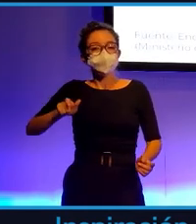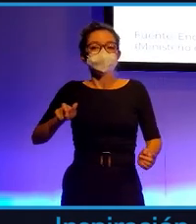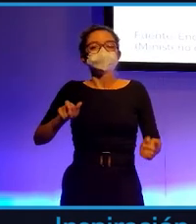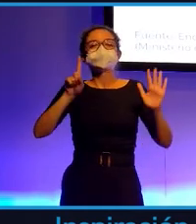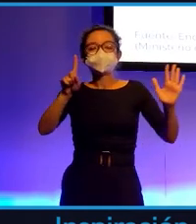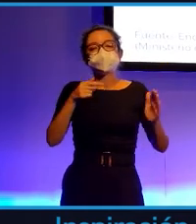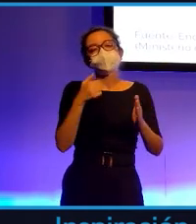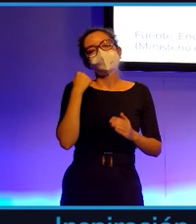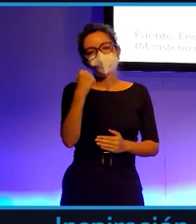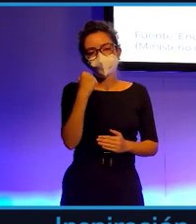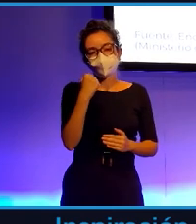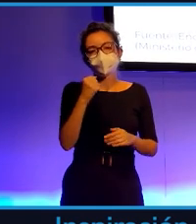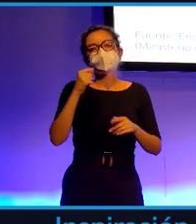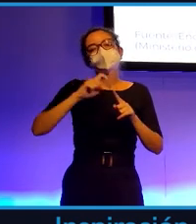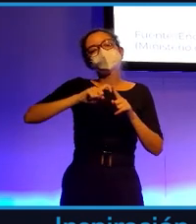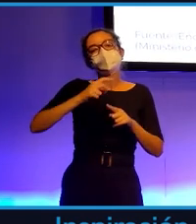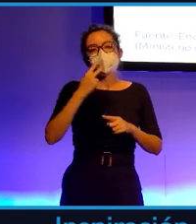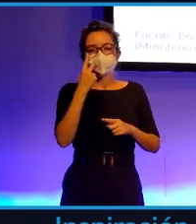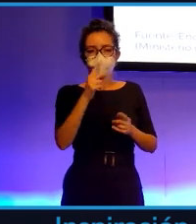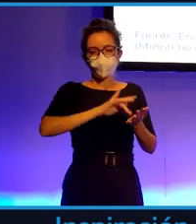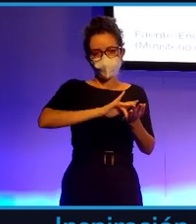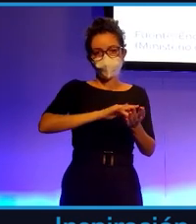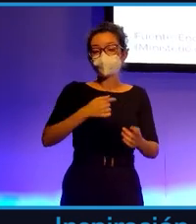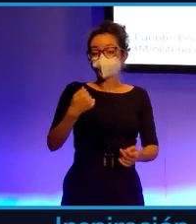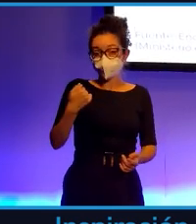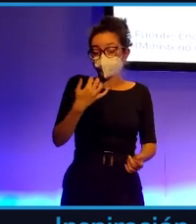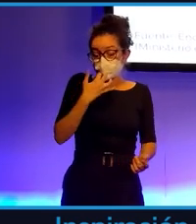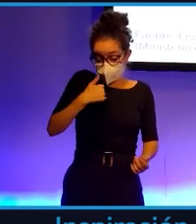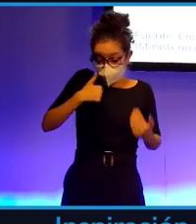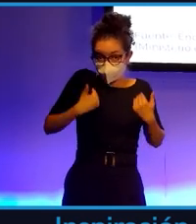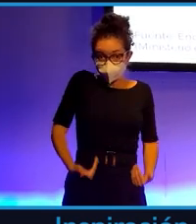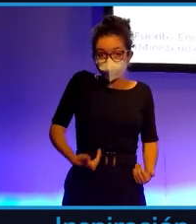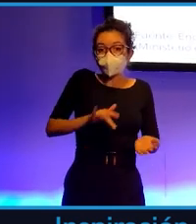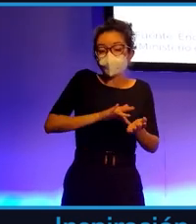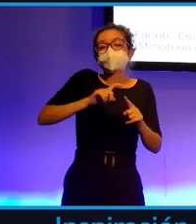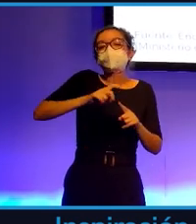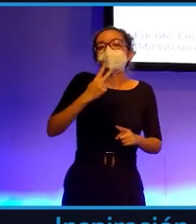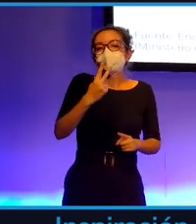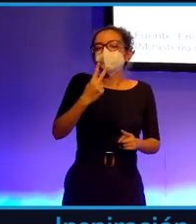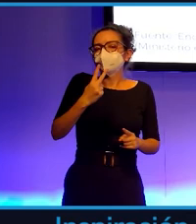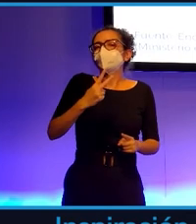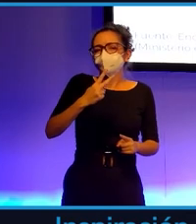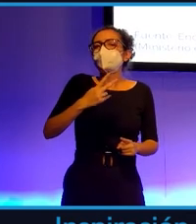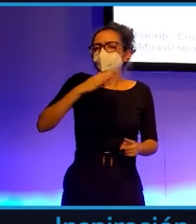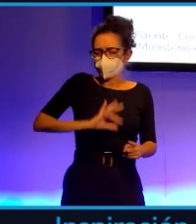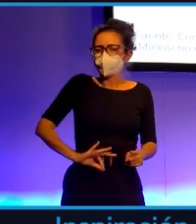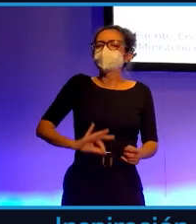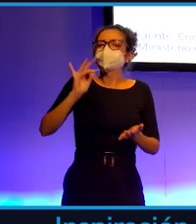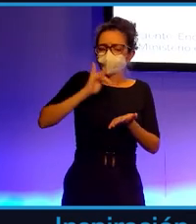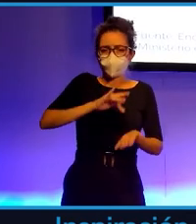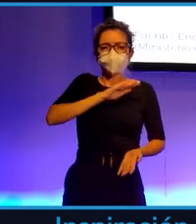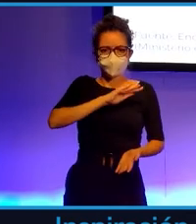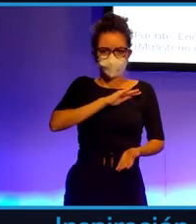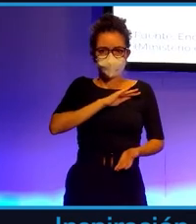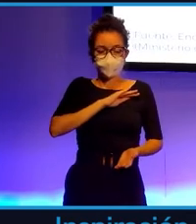2. Por ejemplo, mi caso, yo tengo una predisposición altísima a tener diabetes tipo 2. Con esta información yo he sido capaz